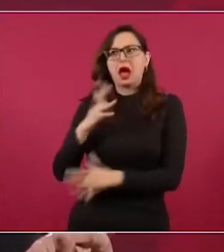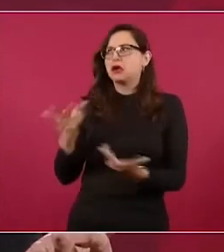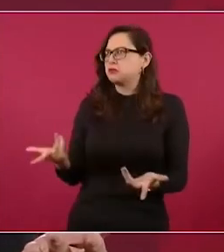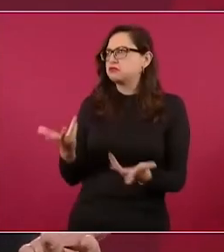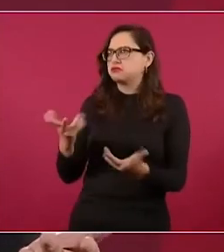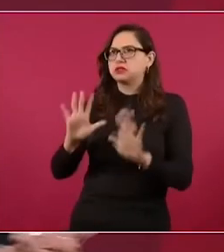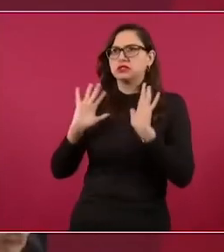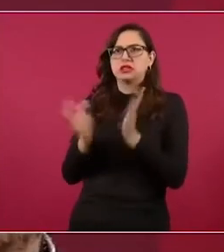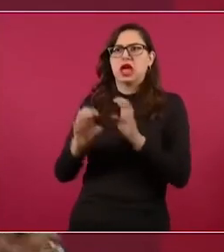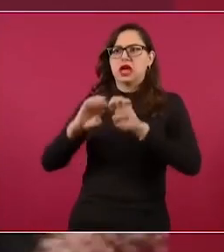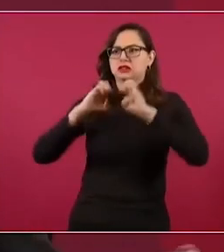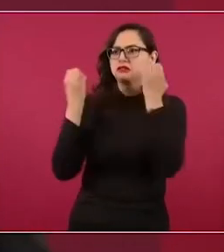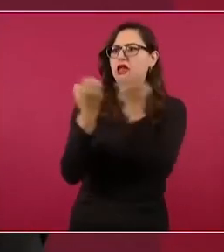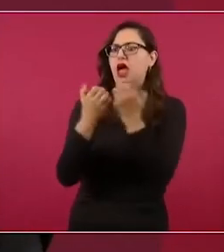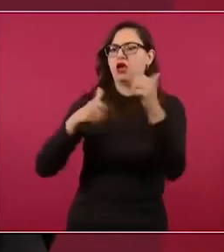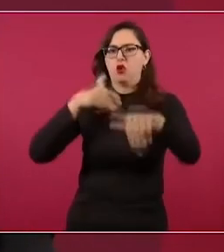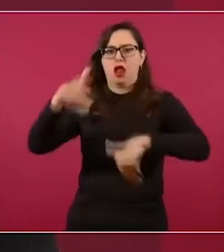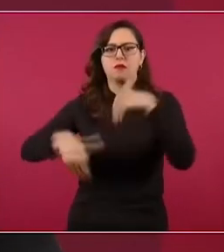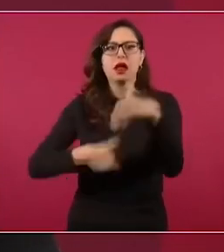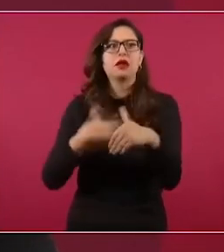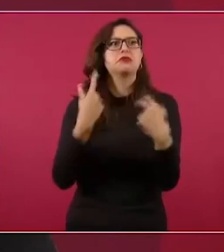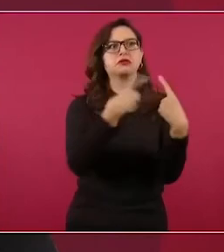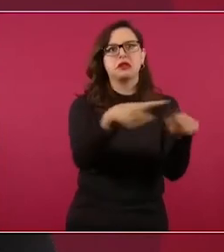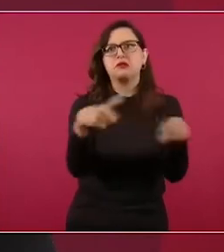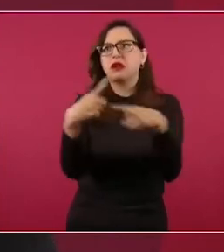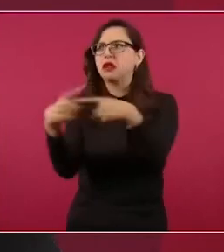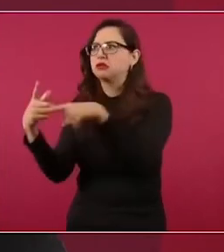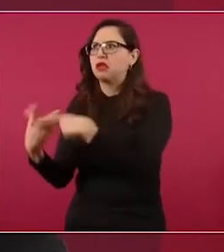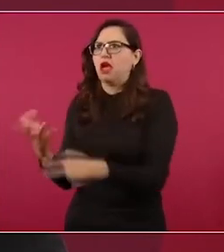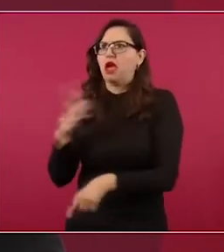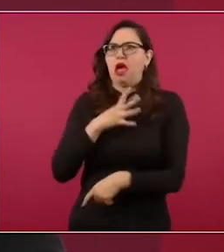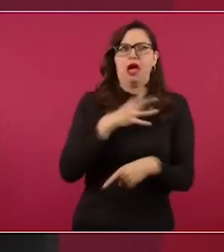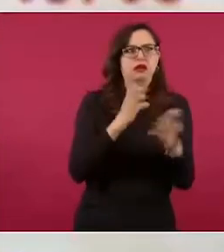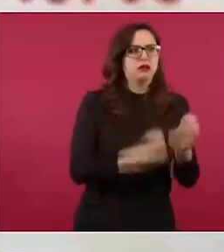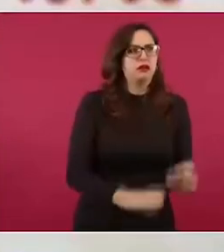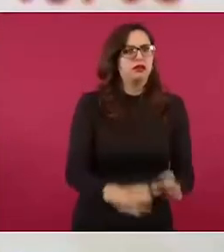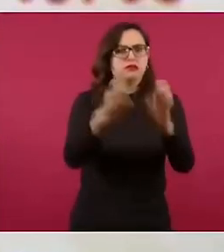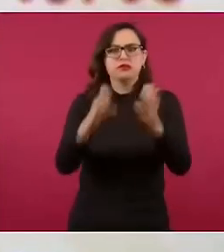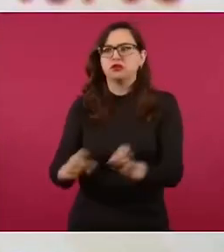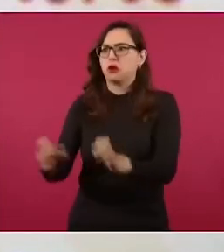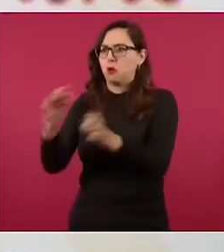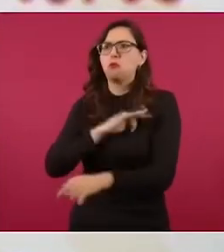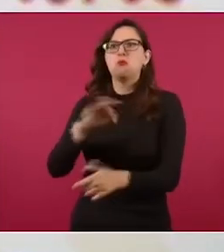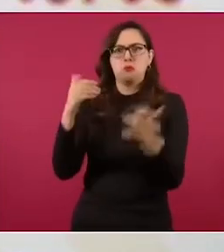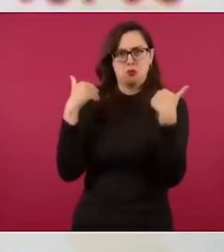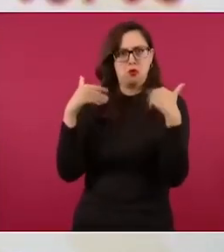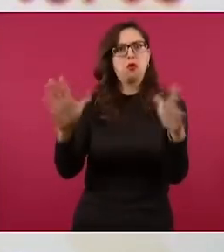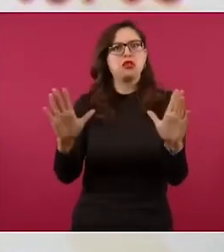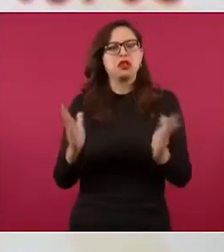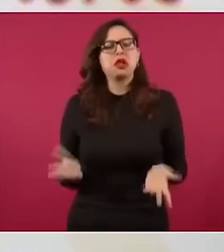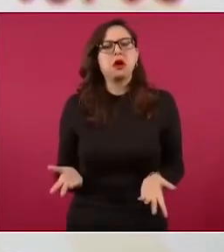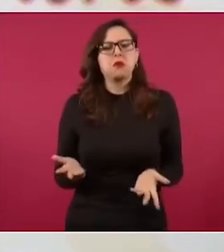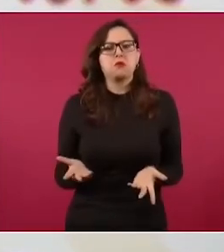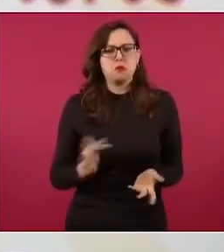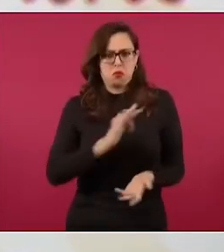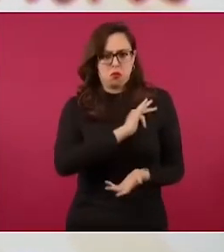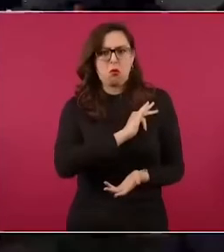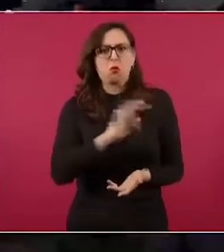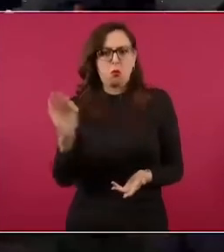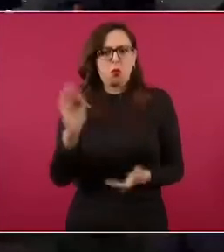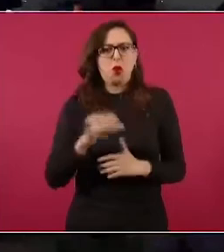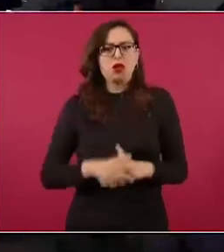olímpicas. ¿Por qué México no lo va a tener? No hay una razón para que no lo hagamos. Y además, si no